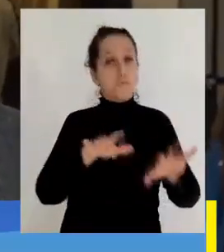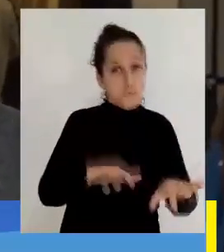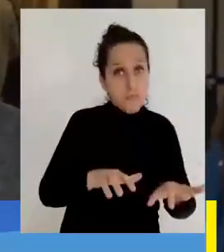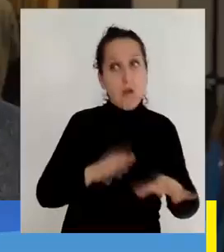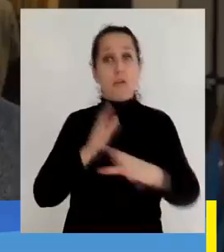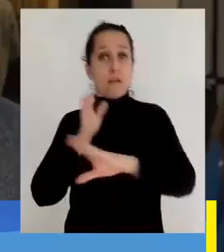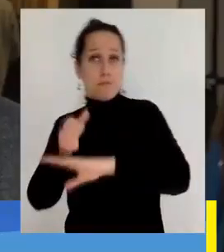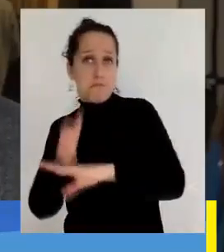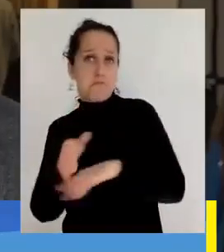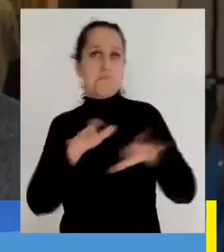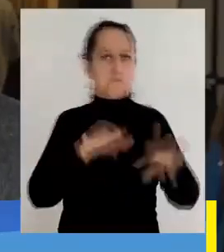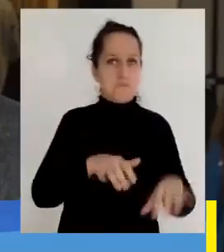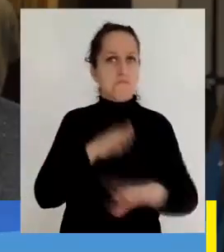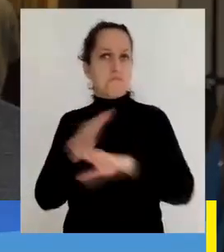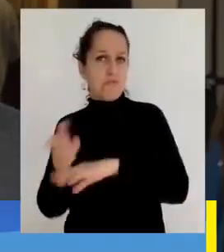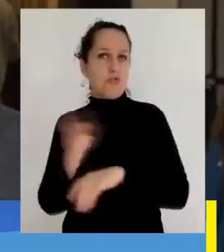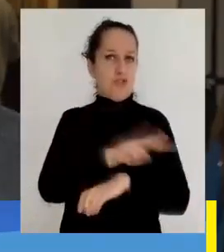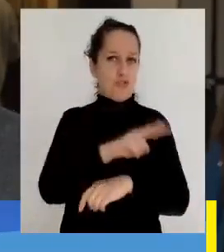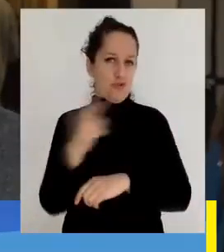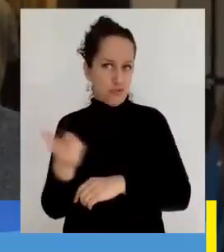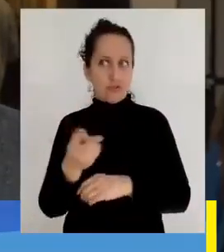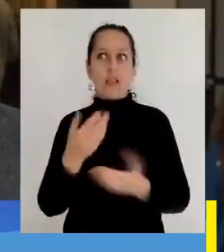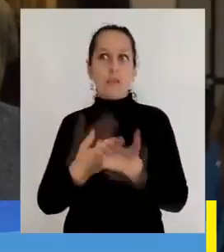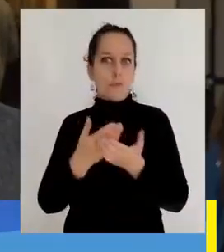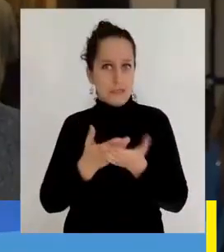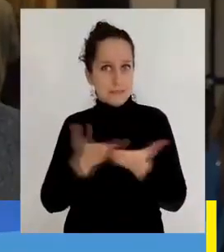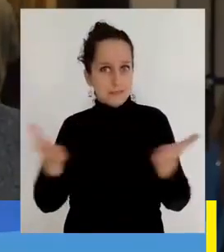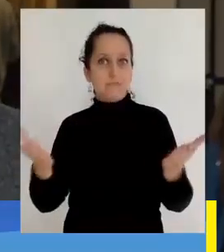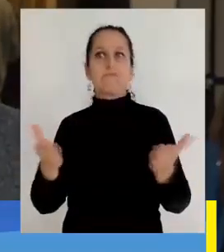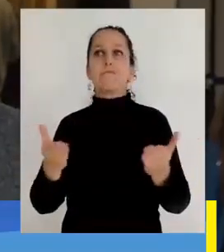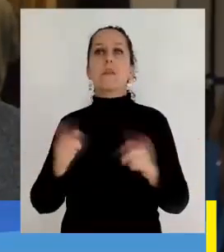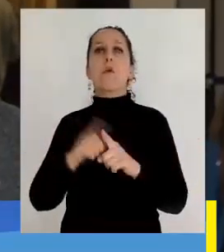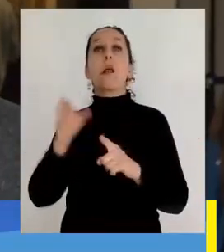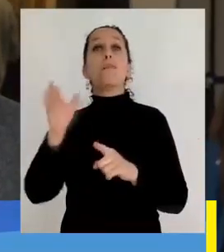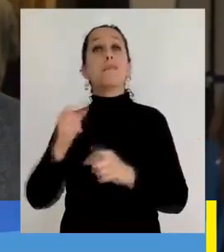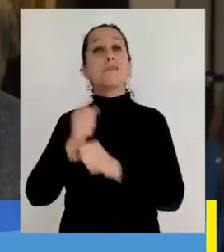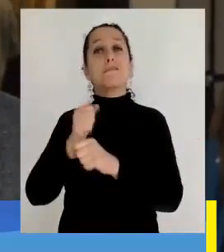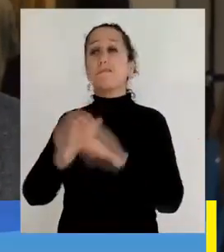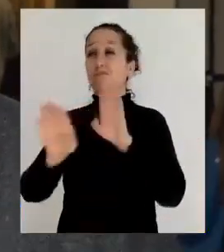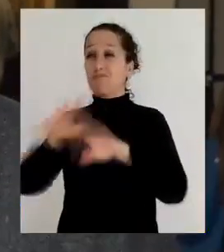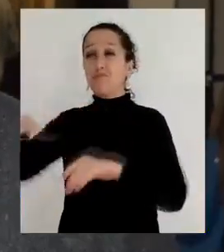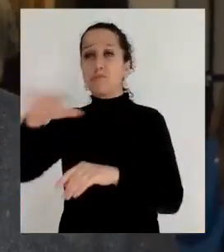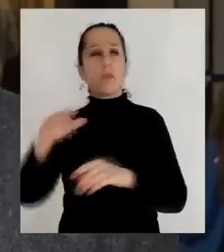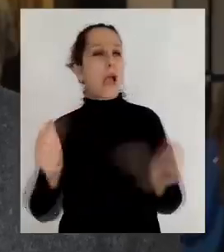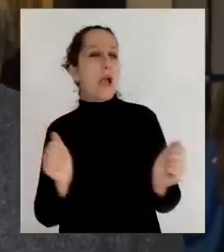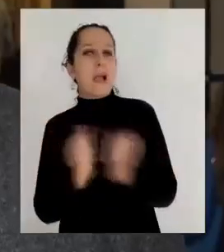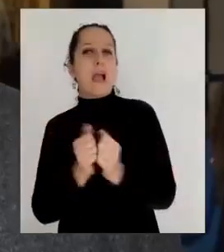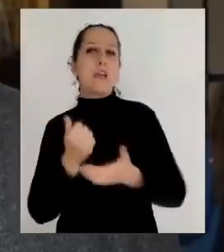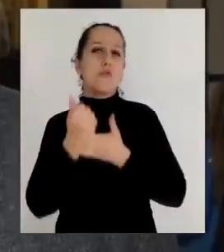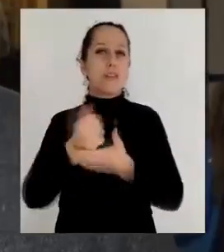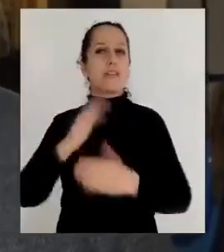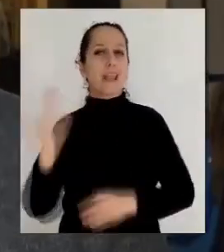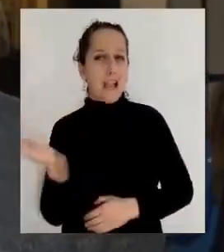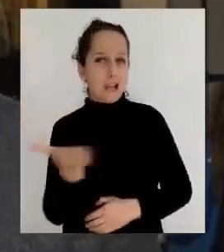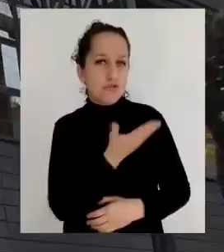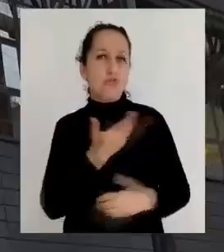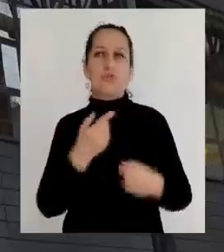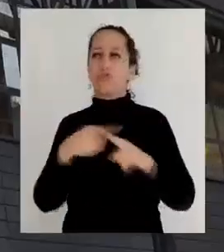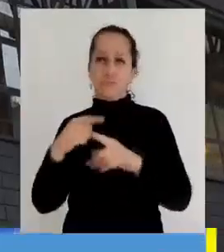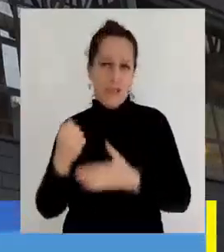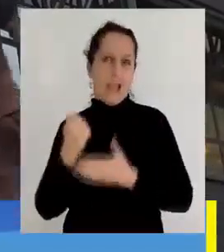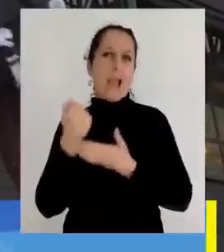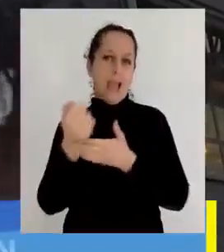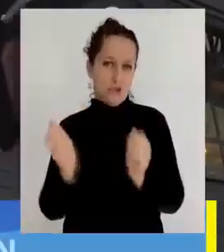programas híbridos, digitales y presenciales, para poder aportarle al rubro ayudantes de servicio, es decir, ayudantes de garzón.